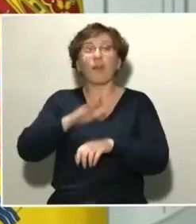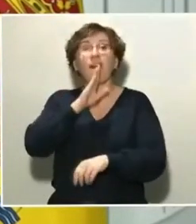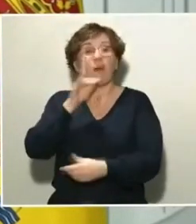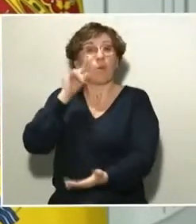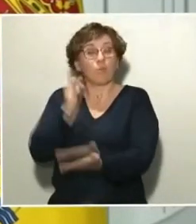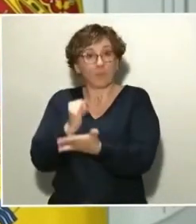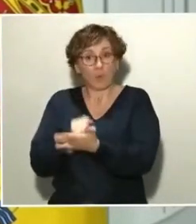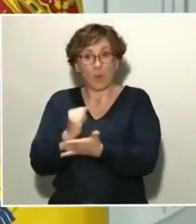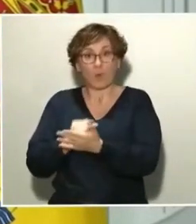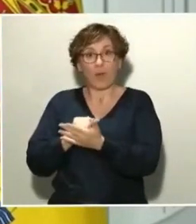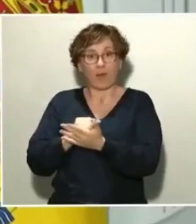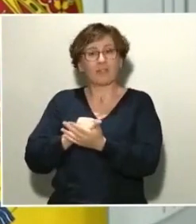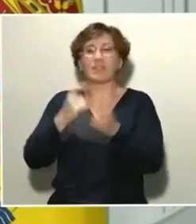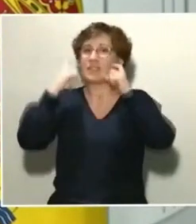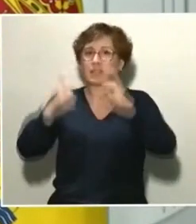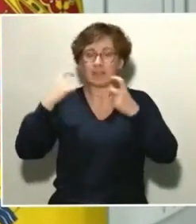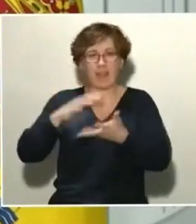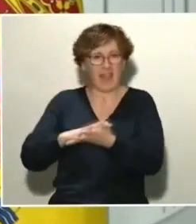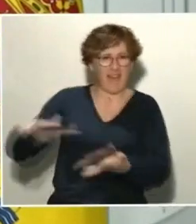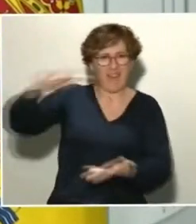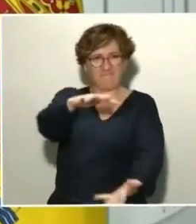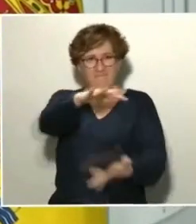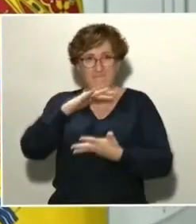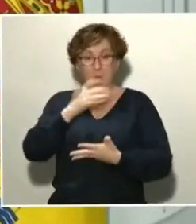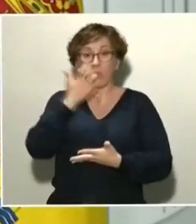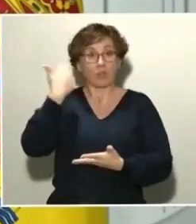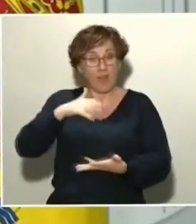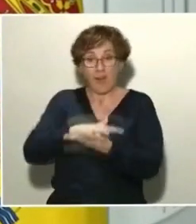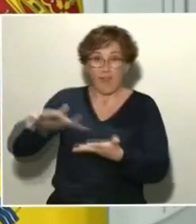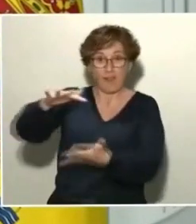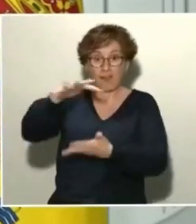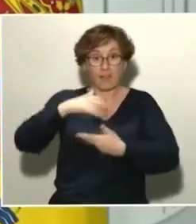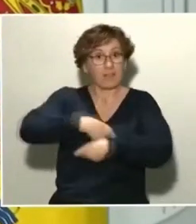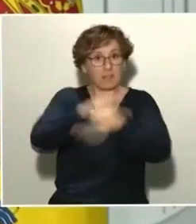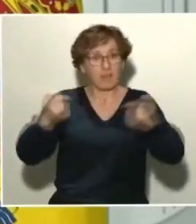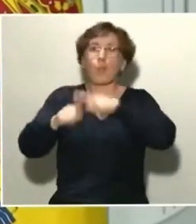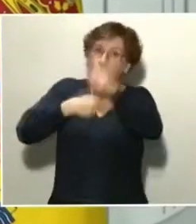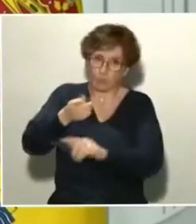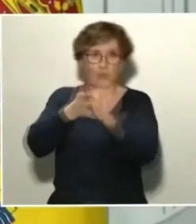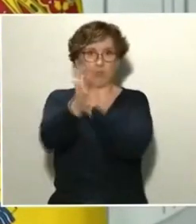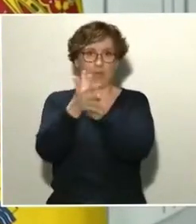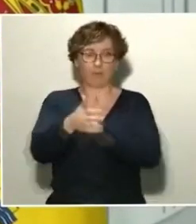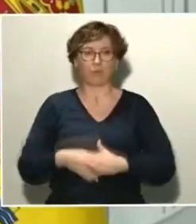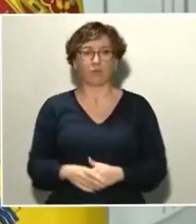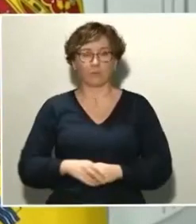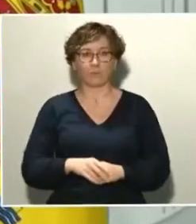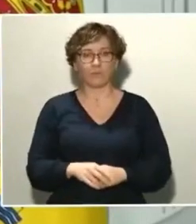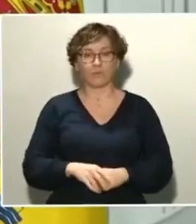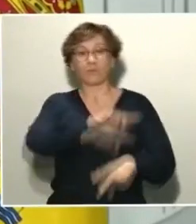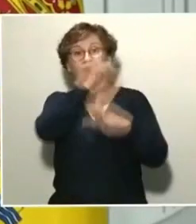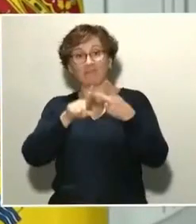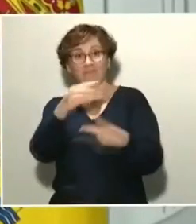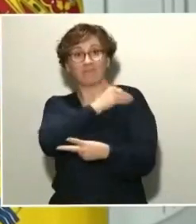importantes y cuando los tengamos y los hayamos distribuido, lo daremos a conocer. Y respecto a lo segundo, España está